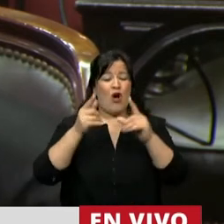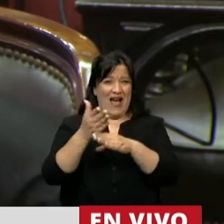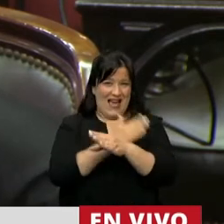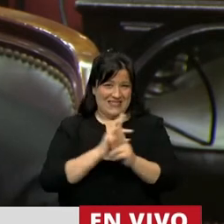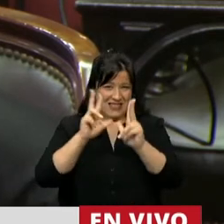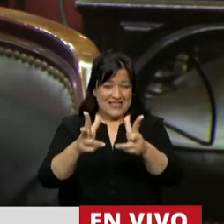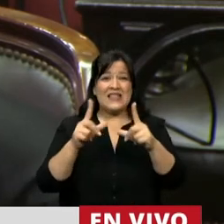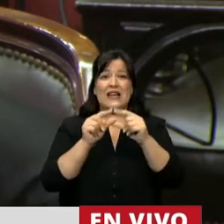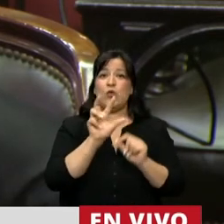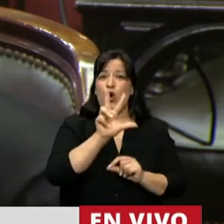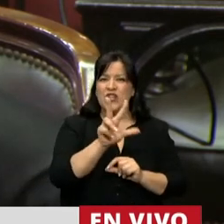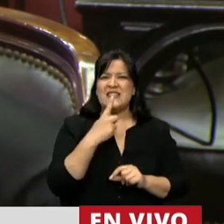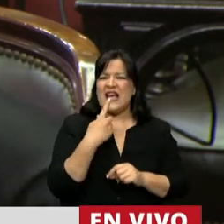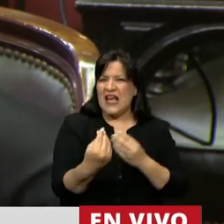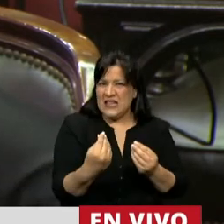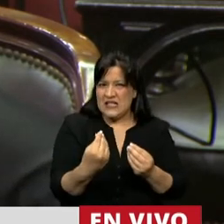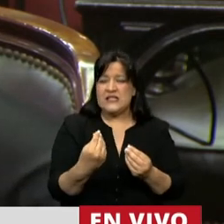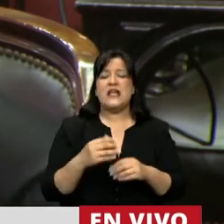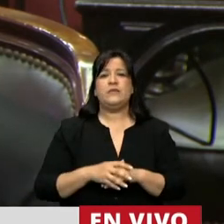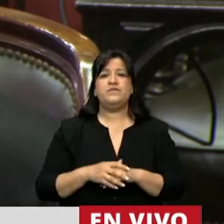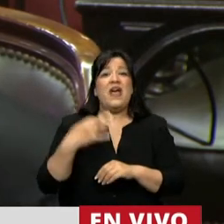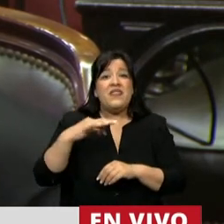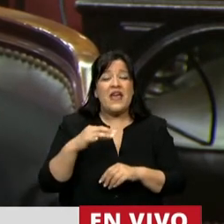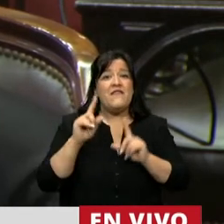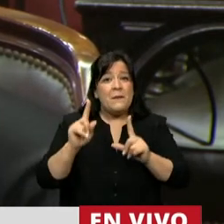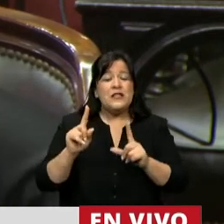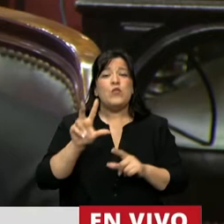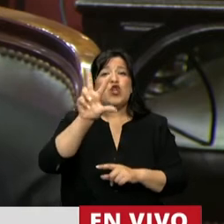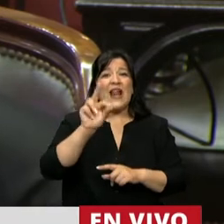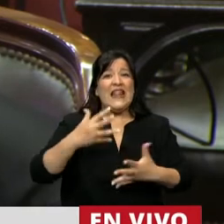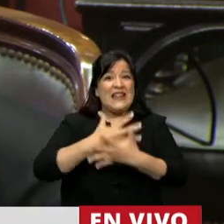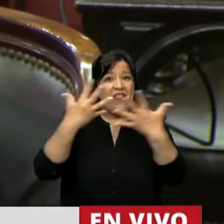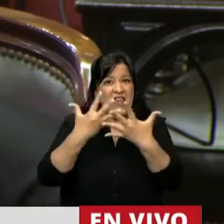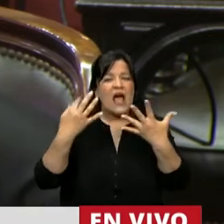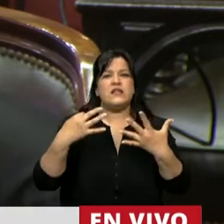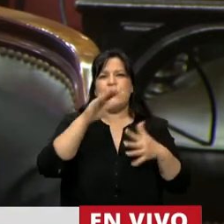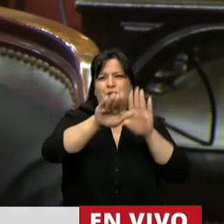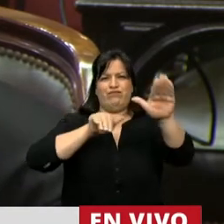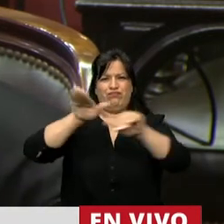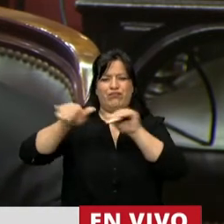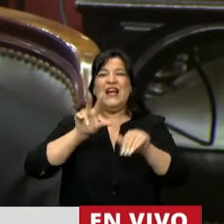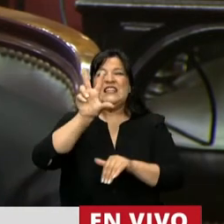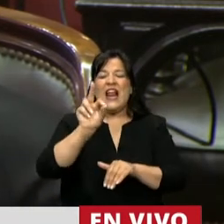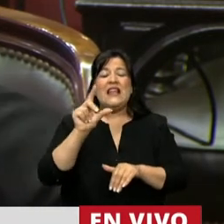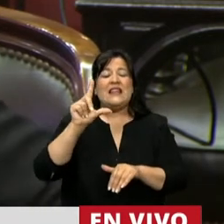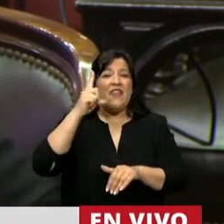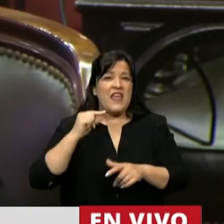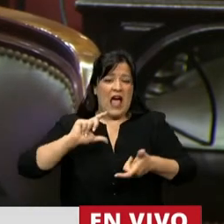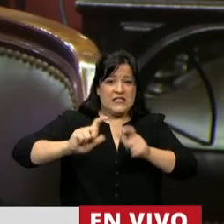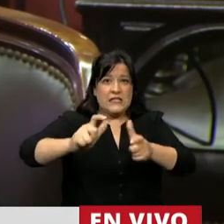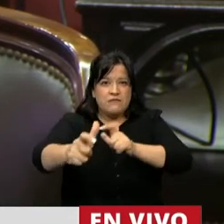determina que se debe convocar cada 30 días, establece esa obligación de convocar cada 30 días